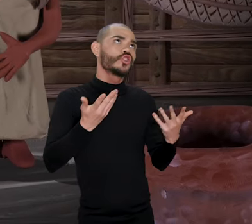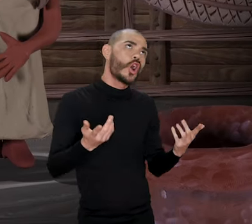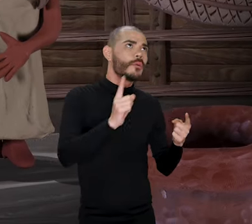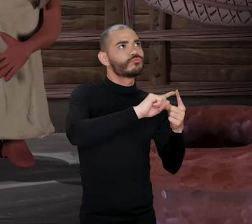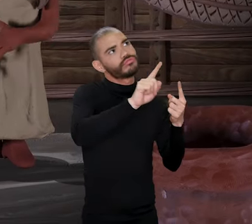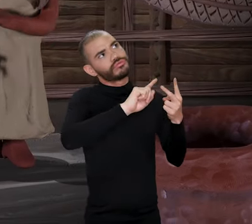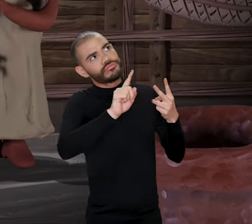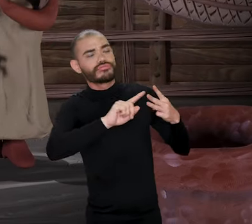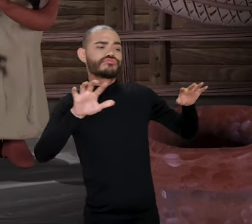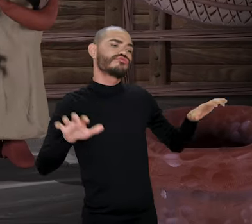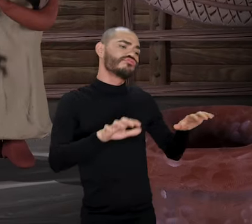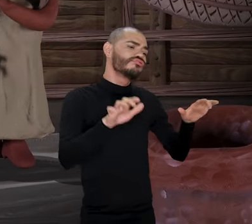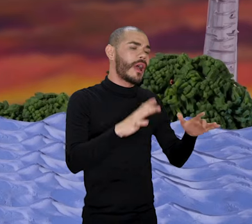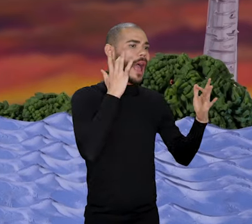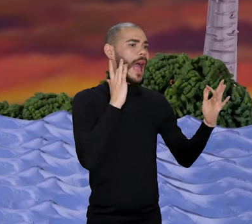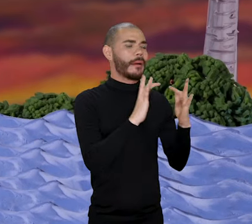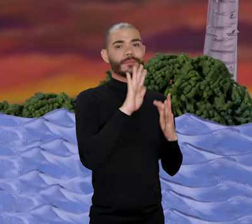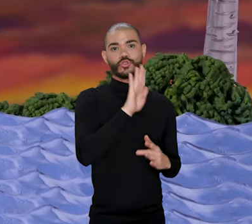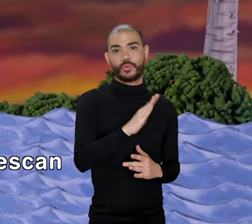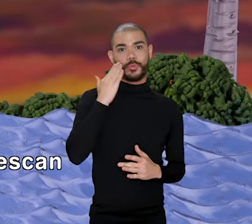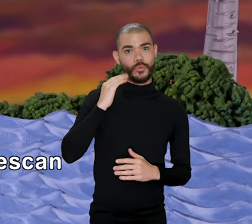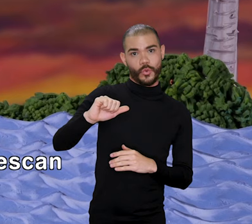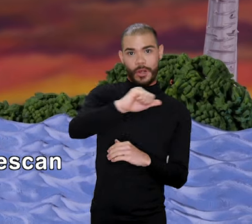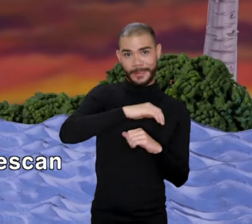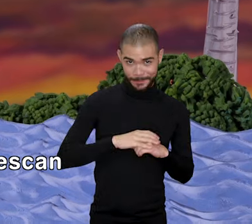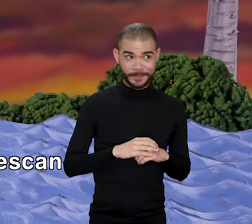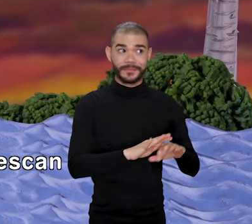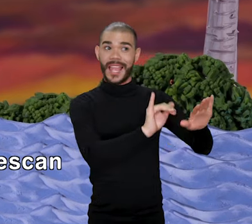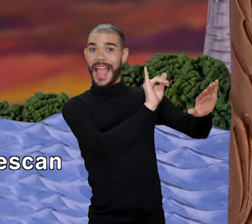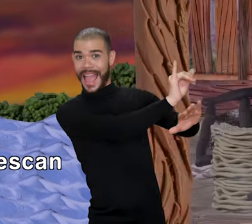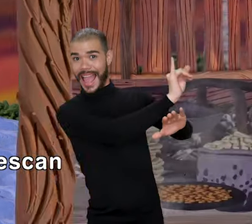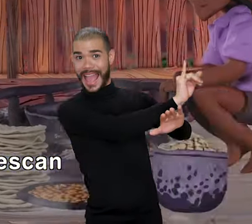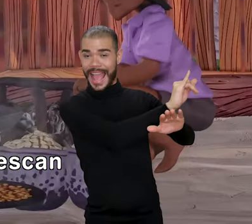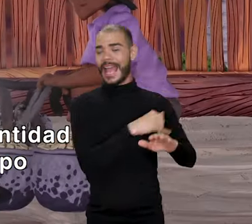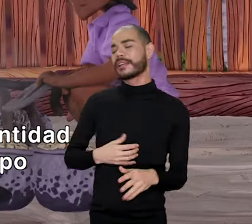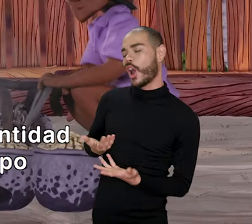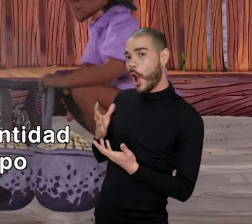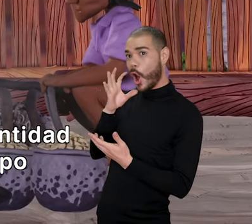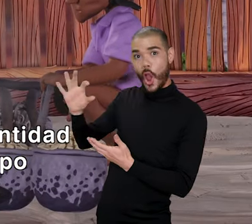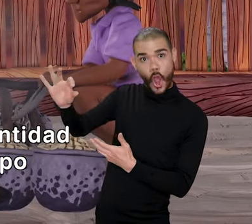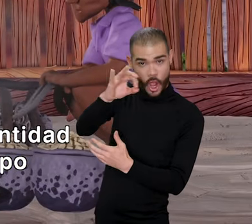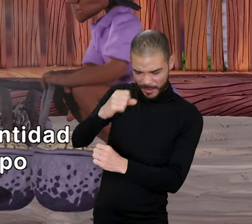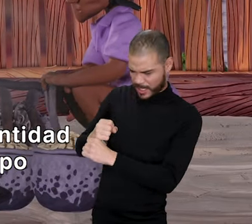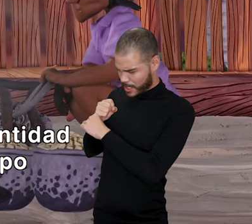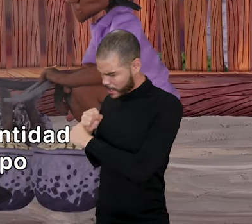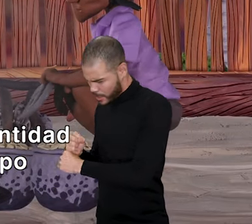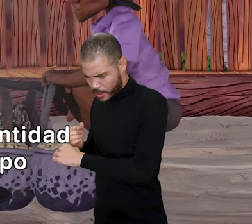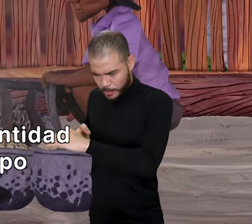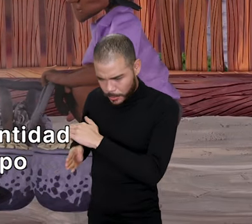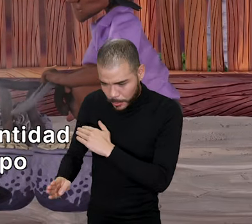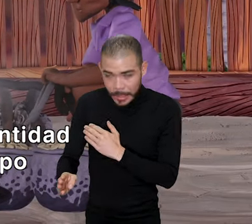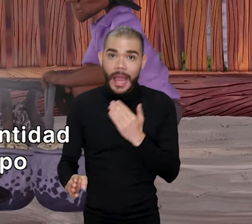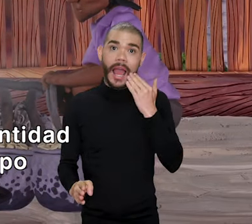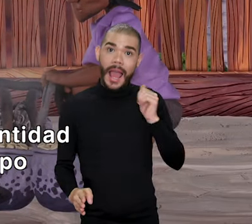específicos de la mujer. Mientras tanto, los hombres pescan y las mujeres preparan gran cantidad de cazabe,